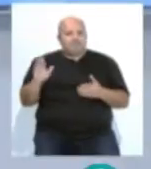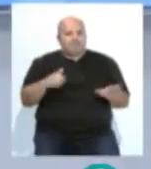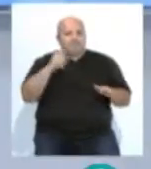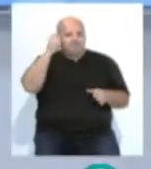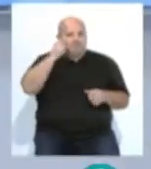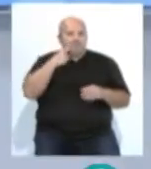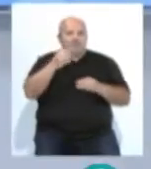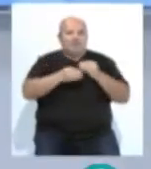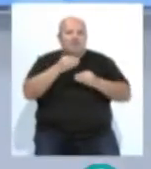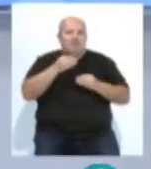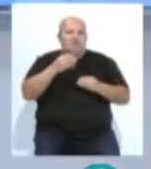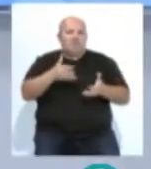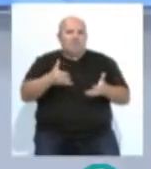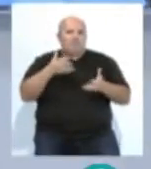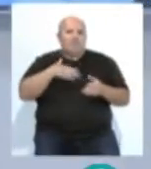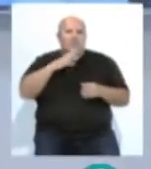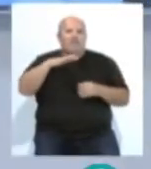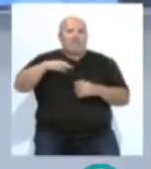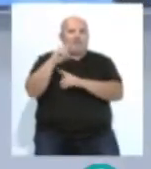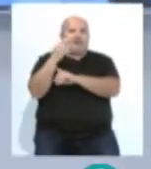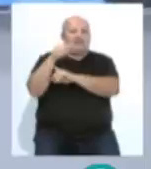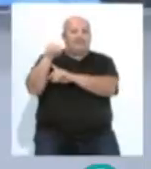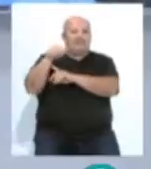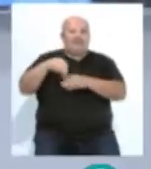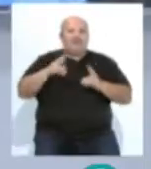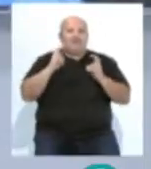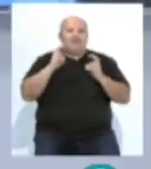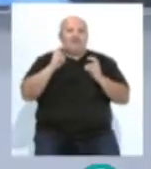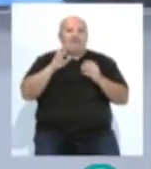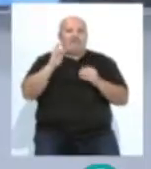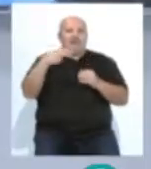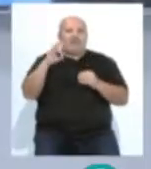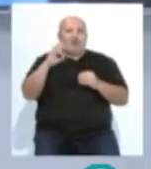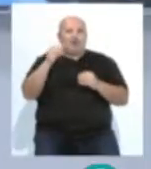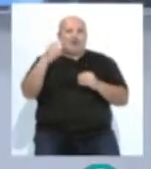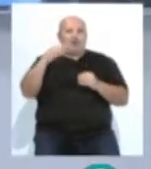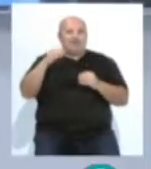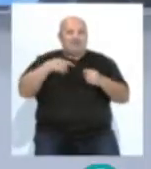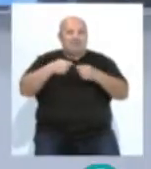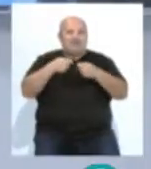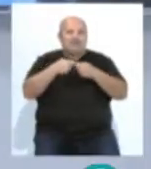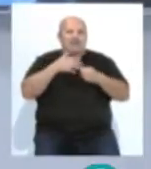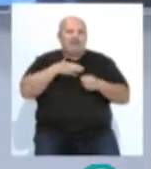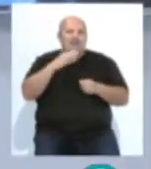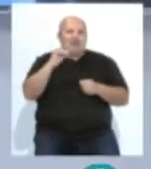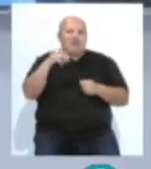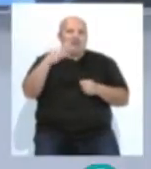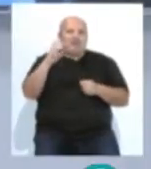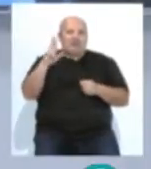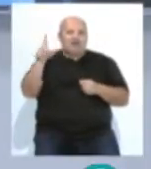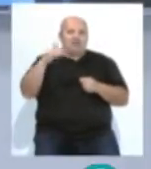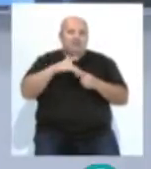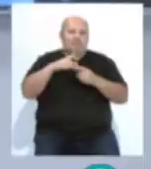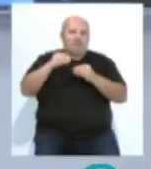María González celebra la victoria en la caleta con los suyos. paseo Fernando Quiñones y la peña flamenca Juanito Villar acogían fiesta por la victoria